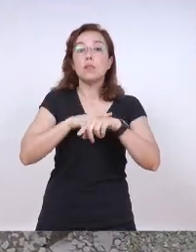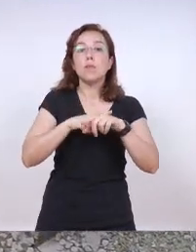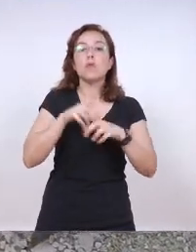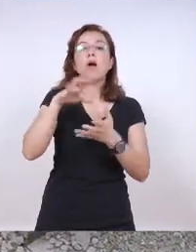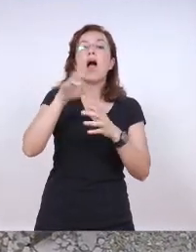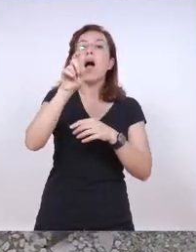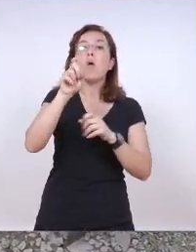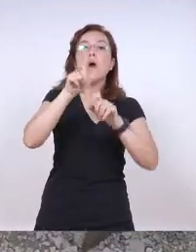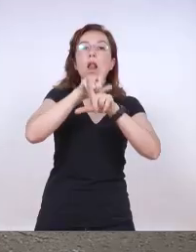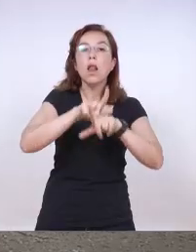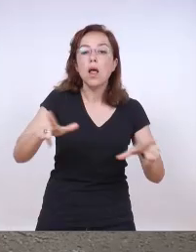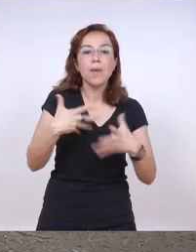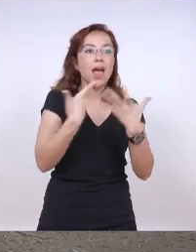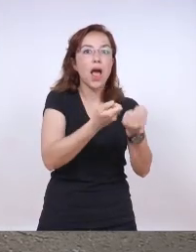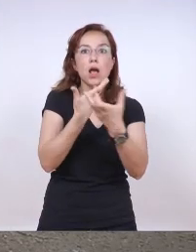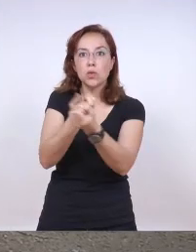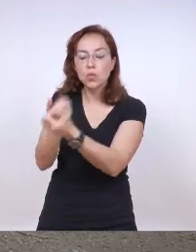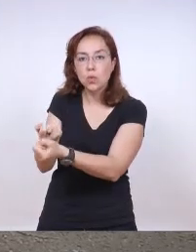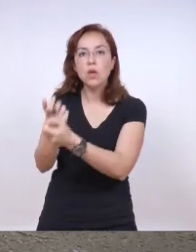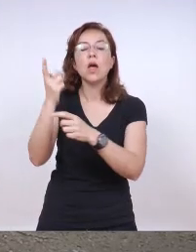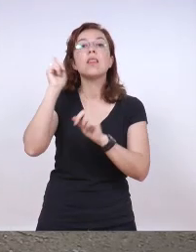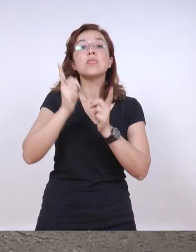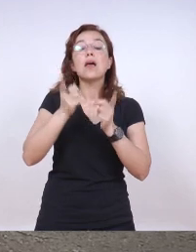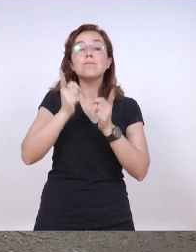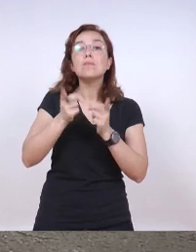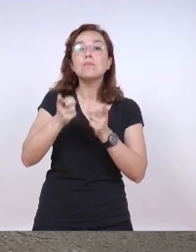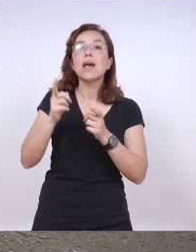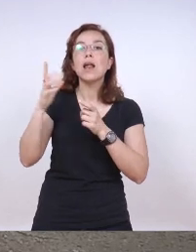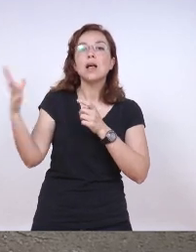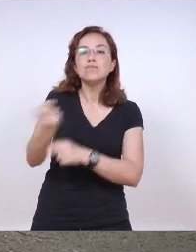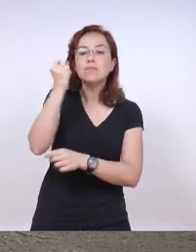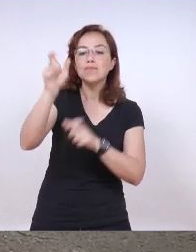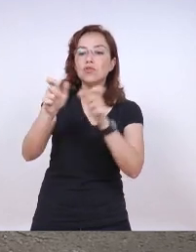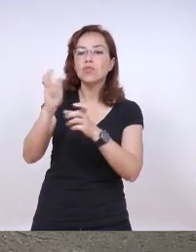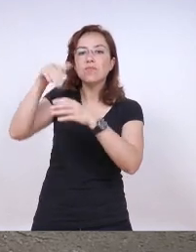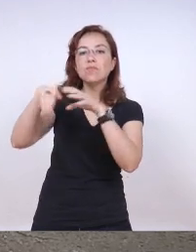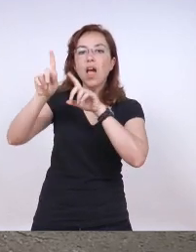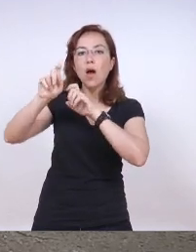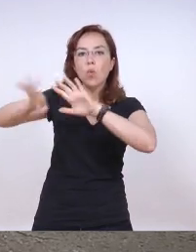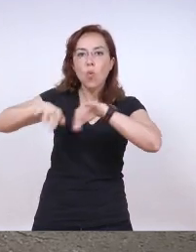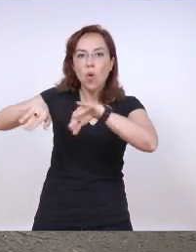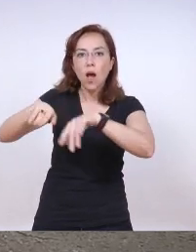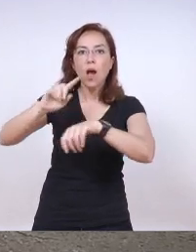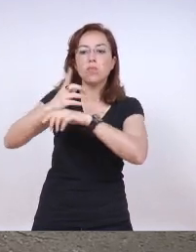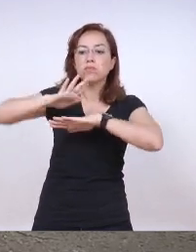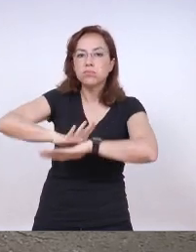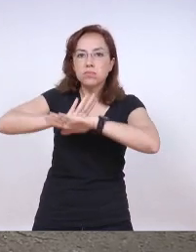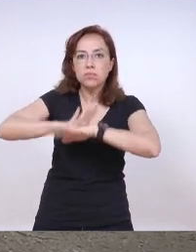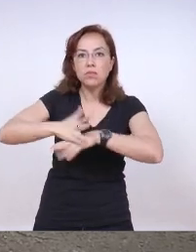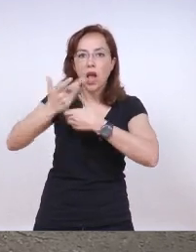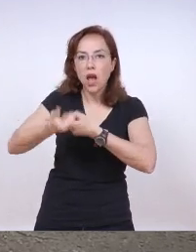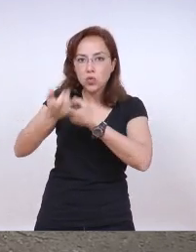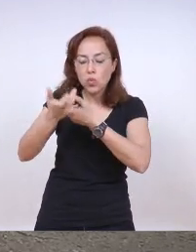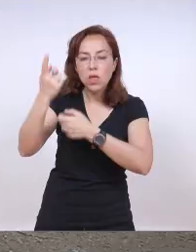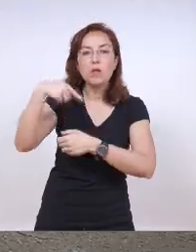va a desarrollar el uso de plantas potabilizadoras de agua de ayuda humanitaria y al mismo tiempo lo que es rescate acuático, nuevas técnicas y primeros auxilios en el caso de